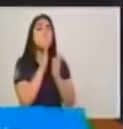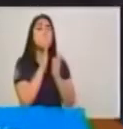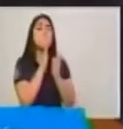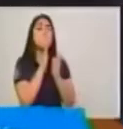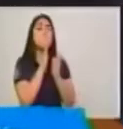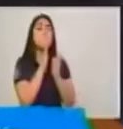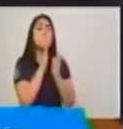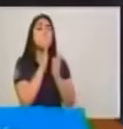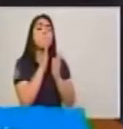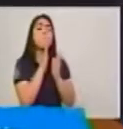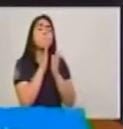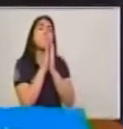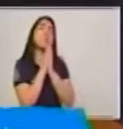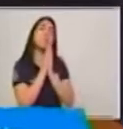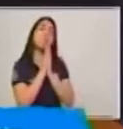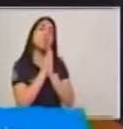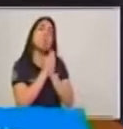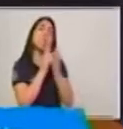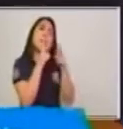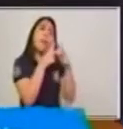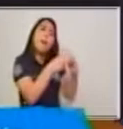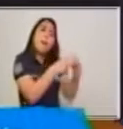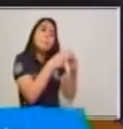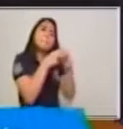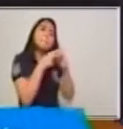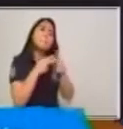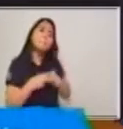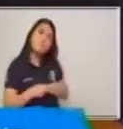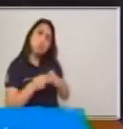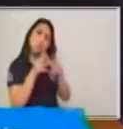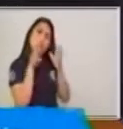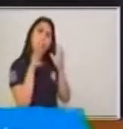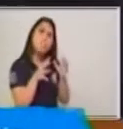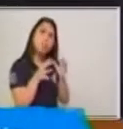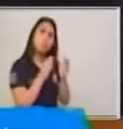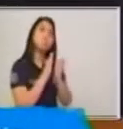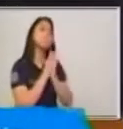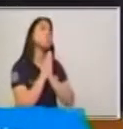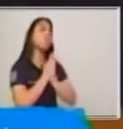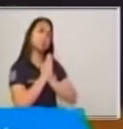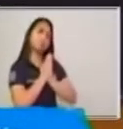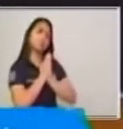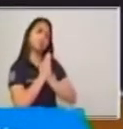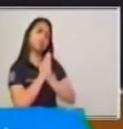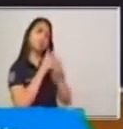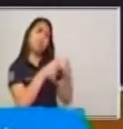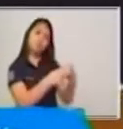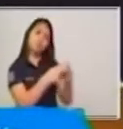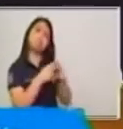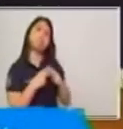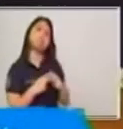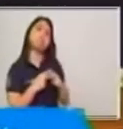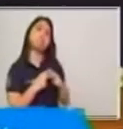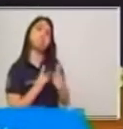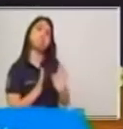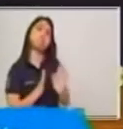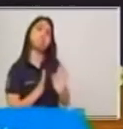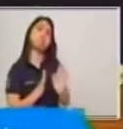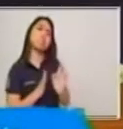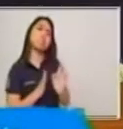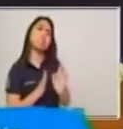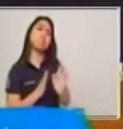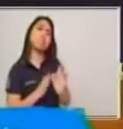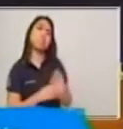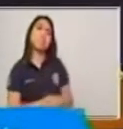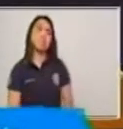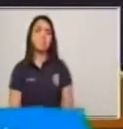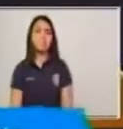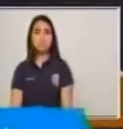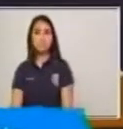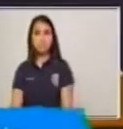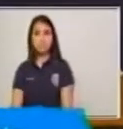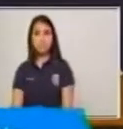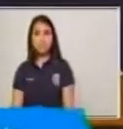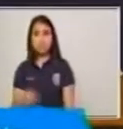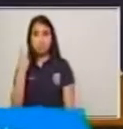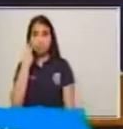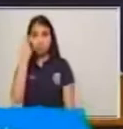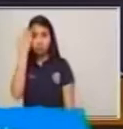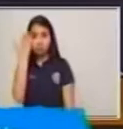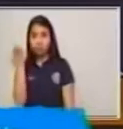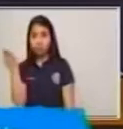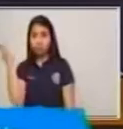Sofía, tu pelota, por favor. Y vamos a colocar lo que él